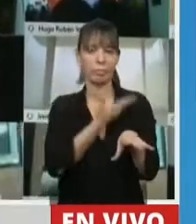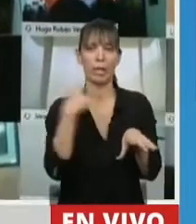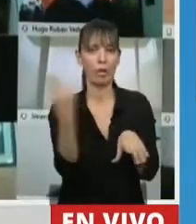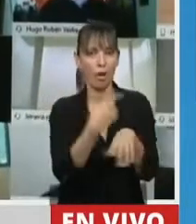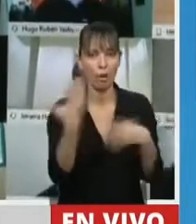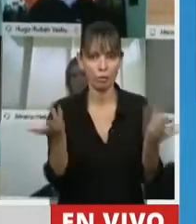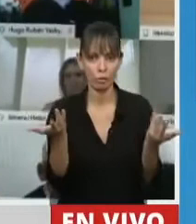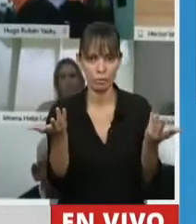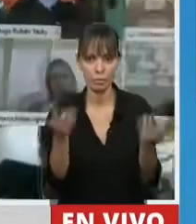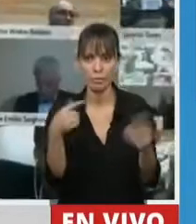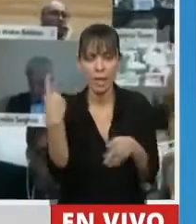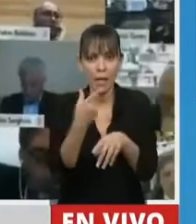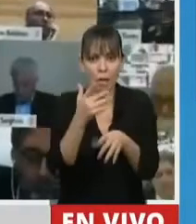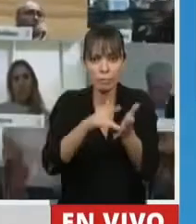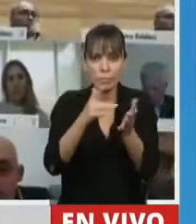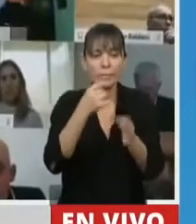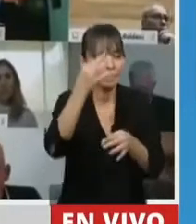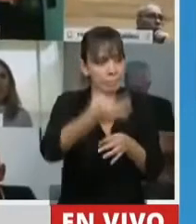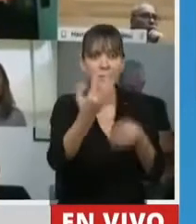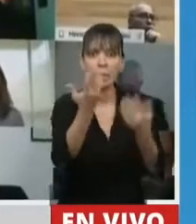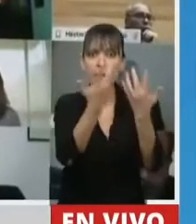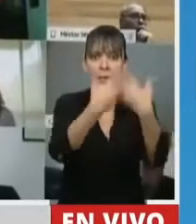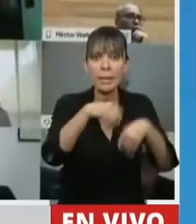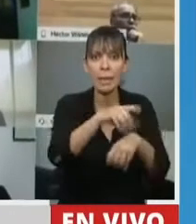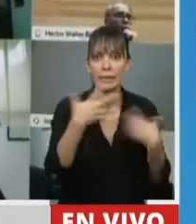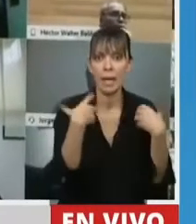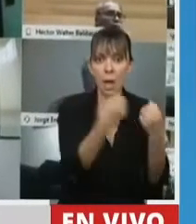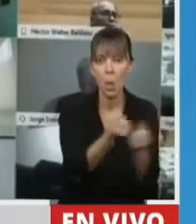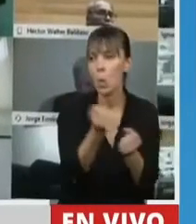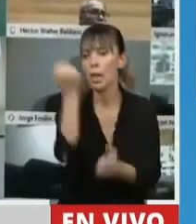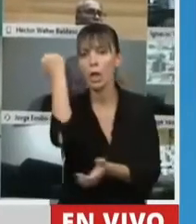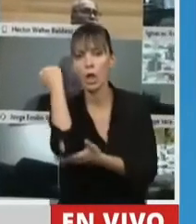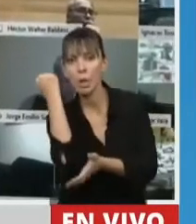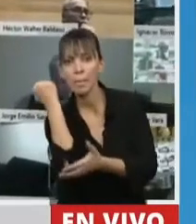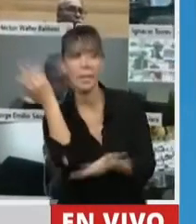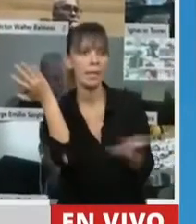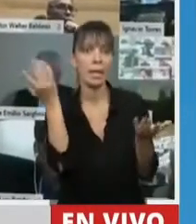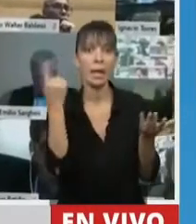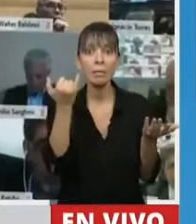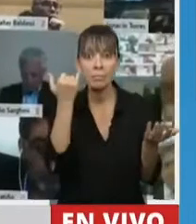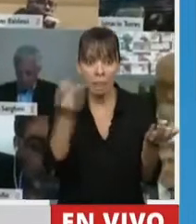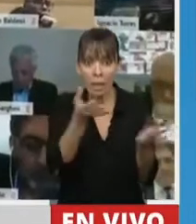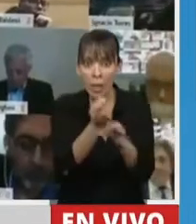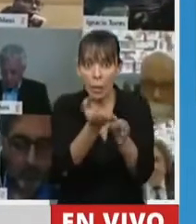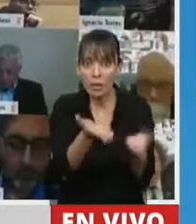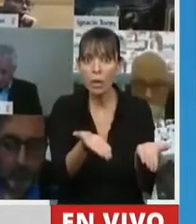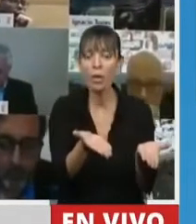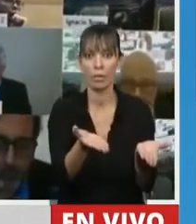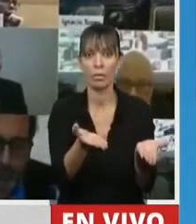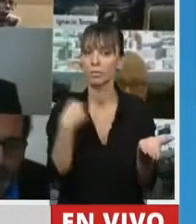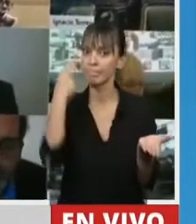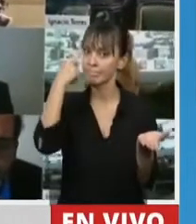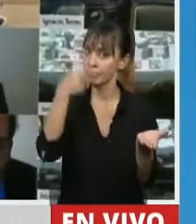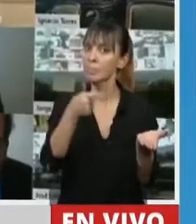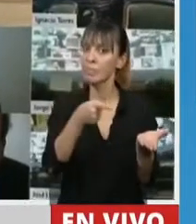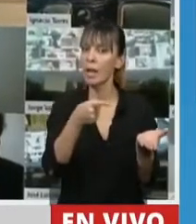interpeló al sistema sanitario, al sistema económico, pero la educación no quedaba aparte. Y considero